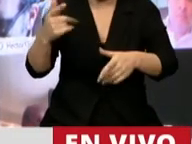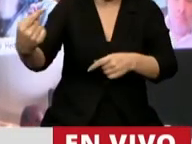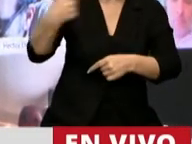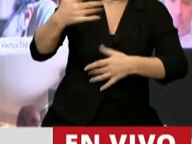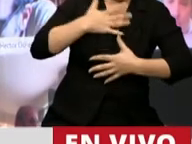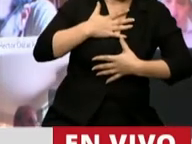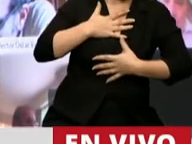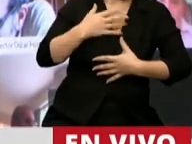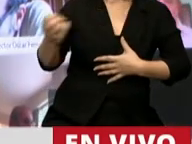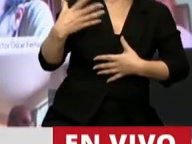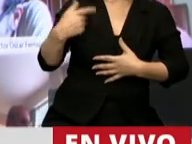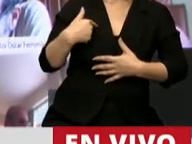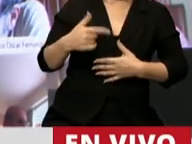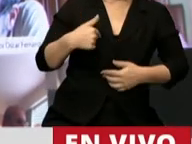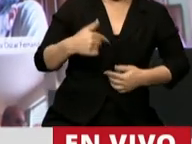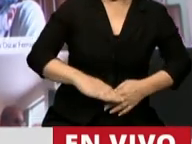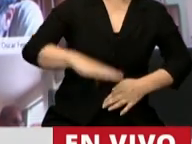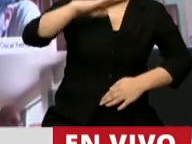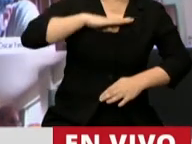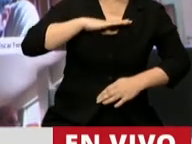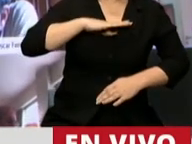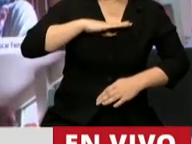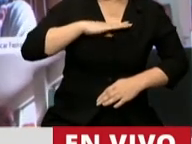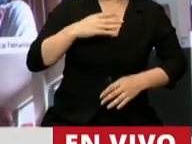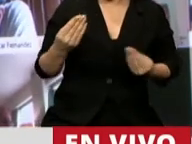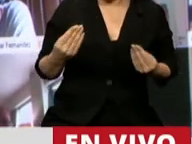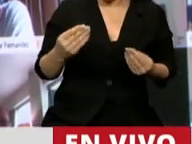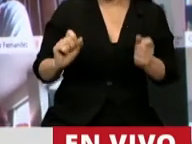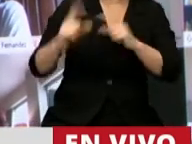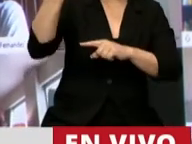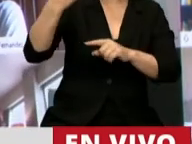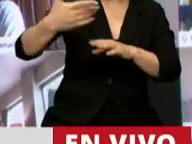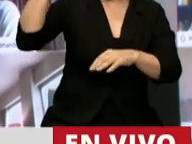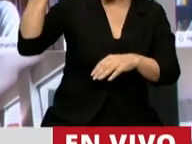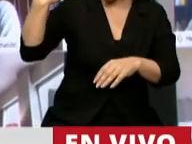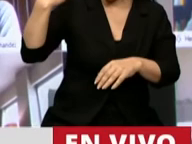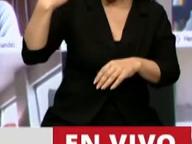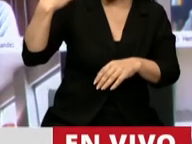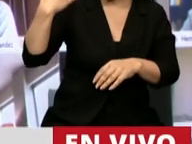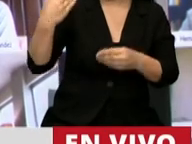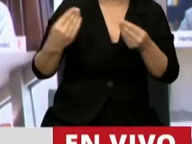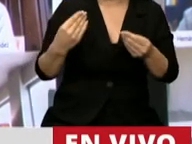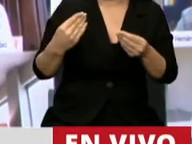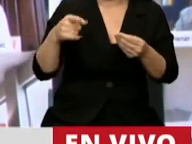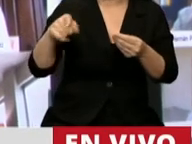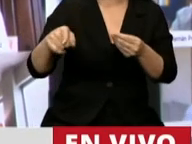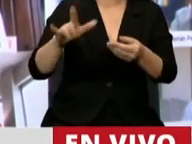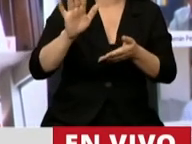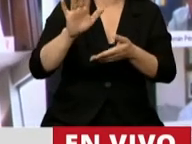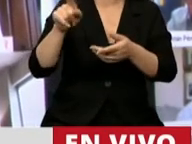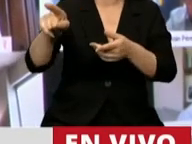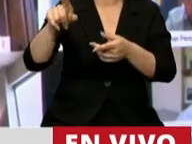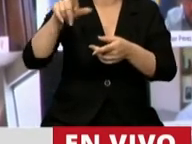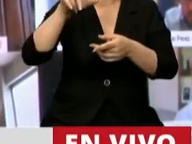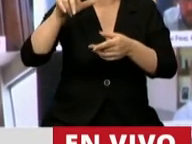agraviado. A mí me ha ofendido. En la primera de las veces que lo hizo, por escracharme en